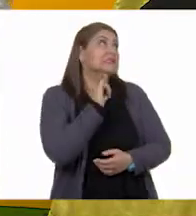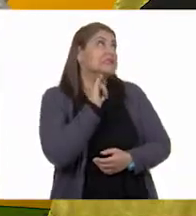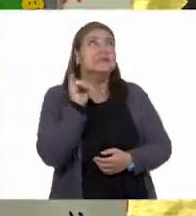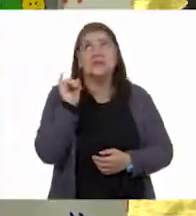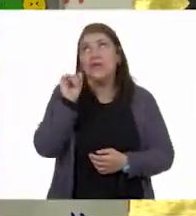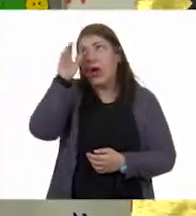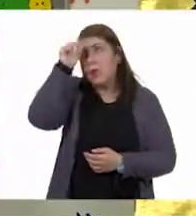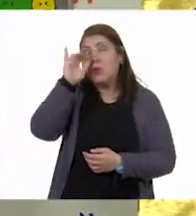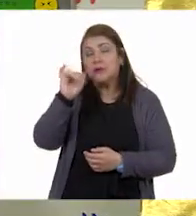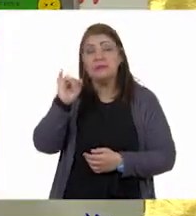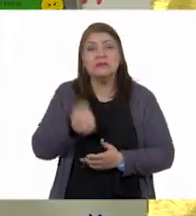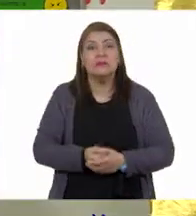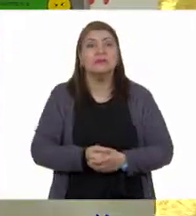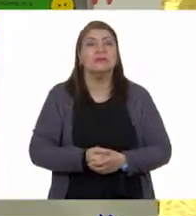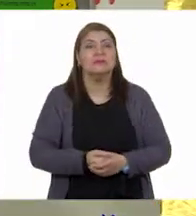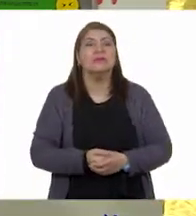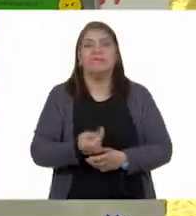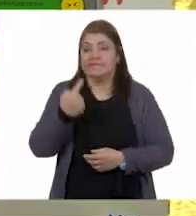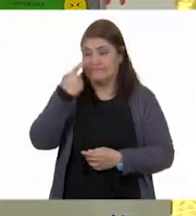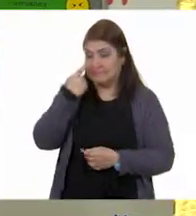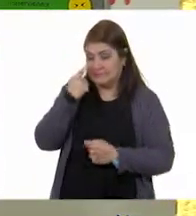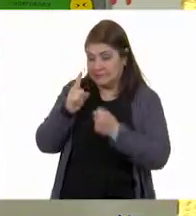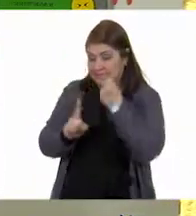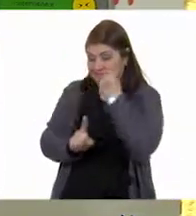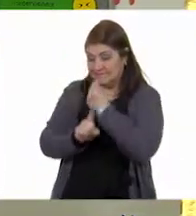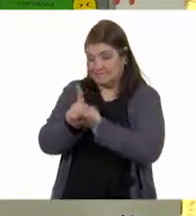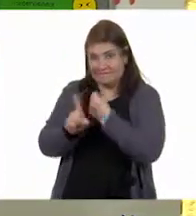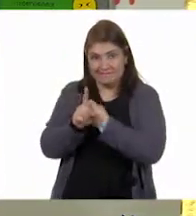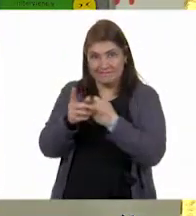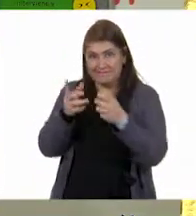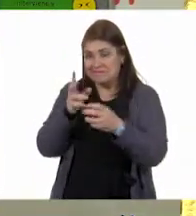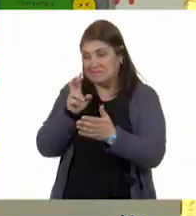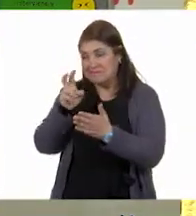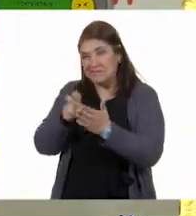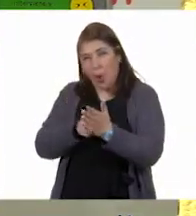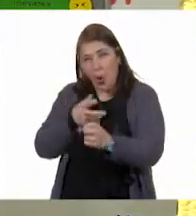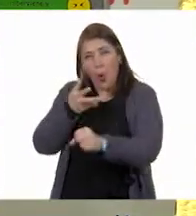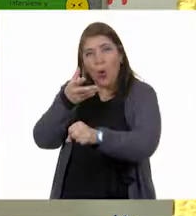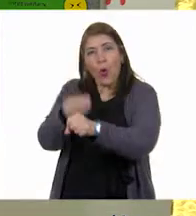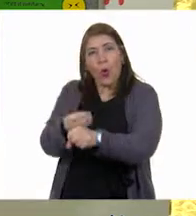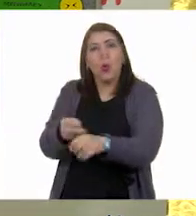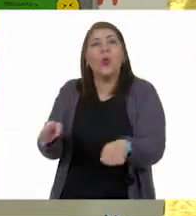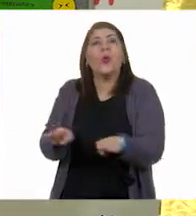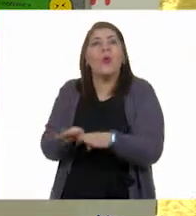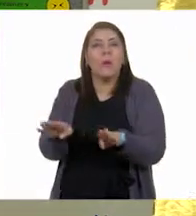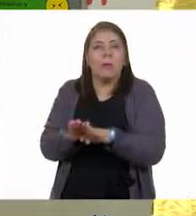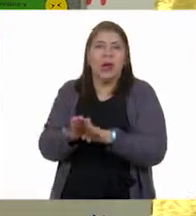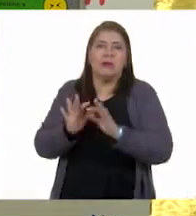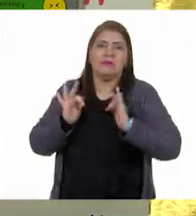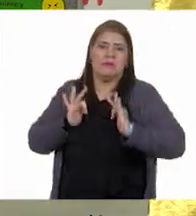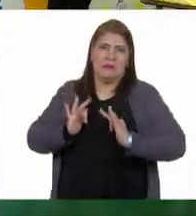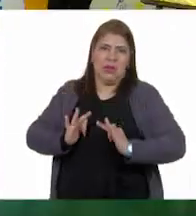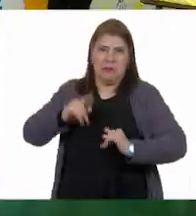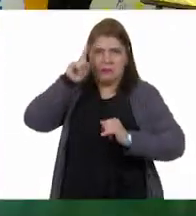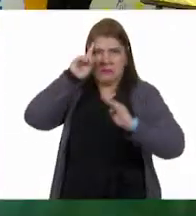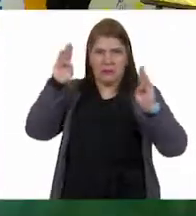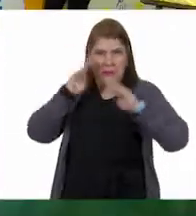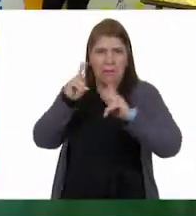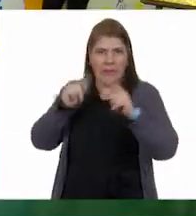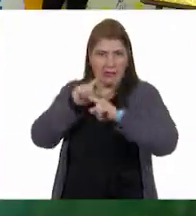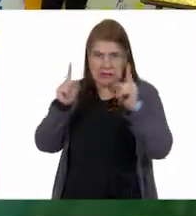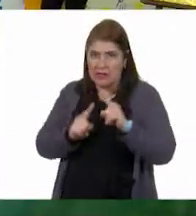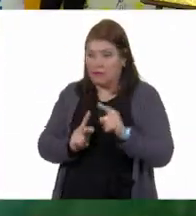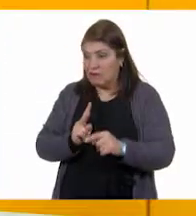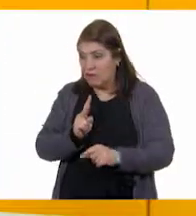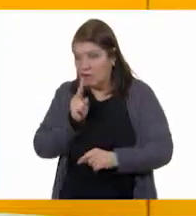recuerden, siempre vamos a resolver los conflictos de manera sana y pacífica, cero violencia. Sí. Gloria,